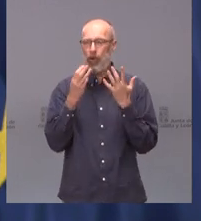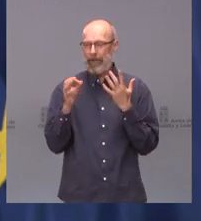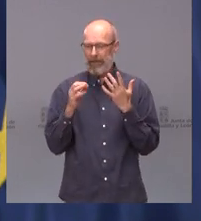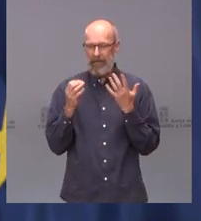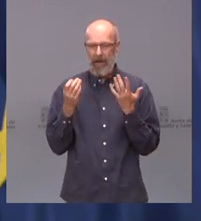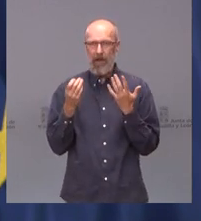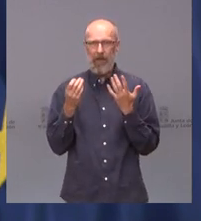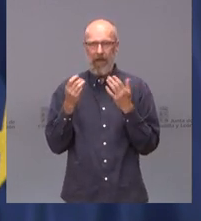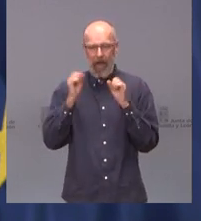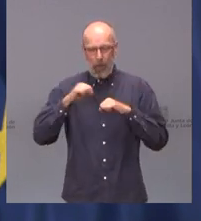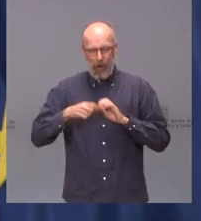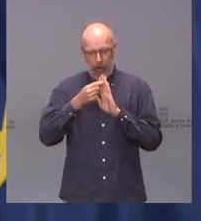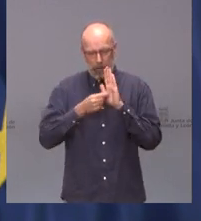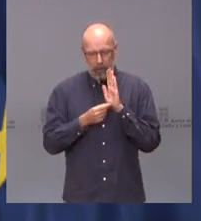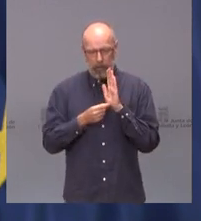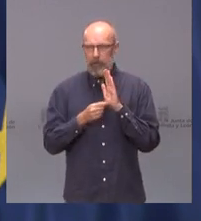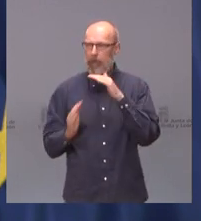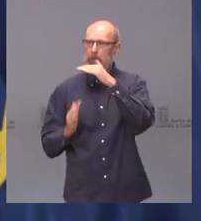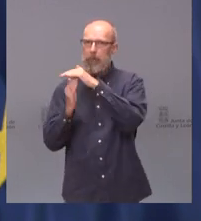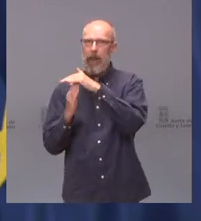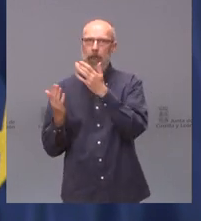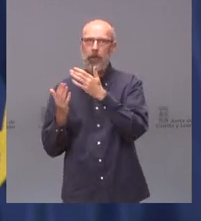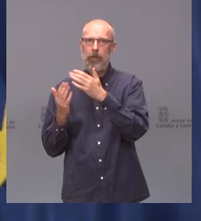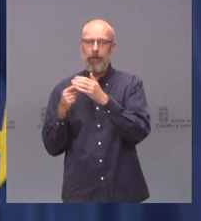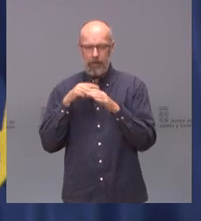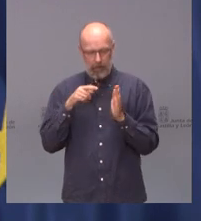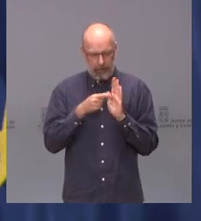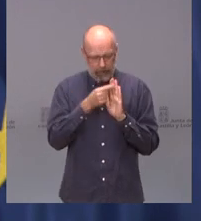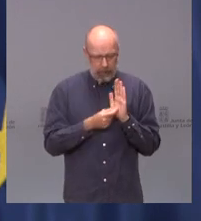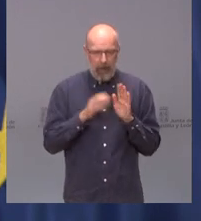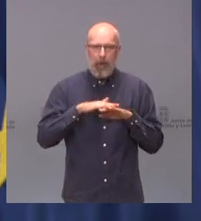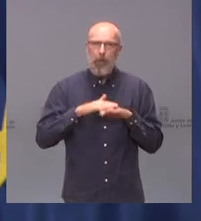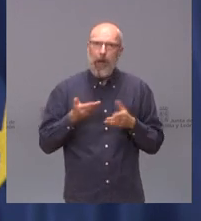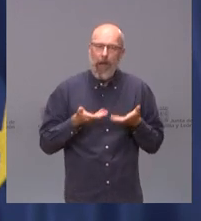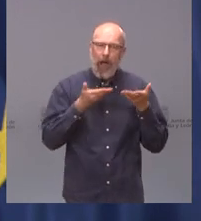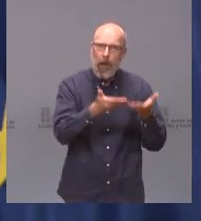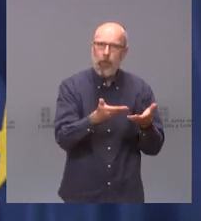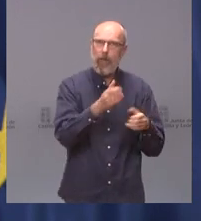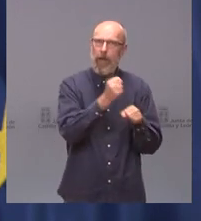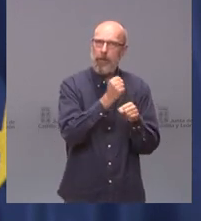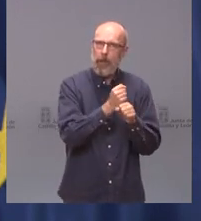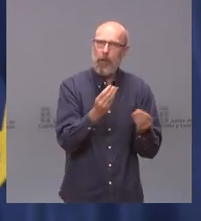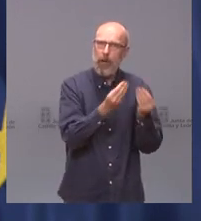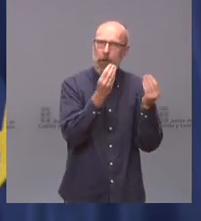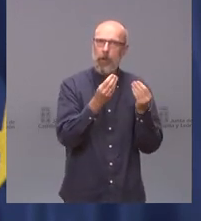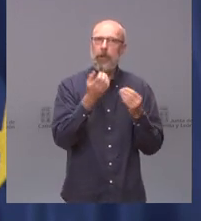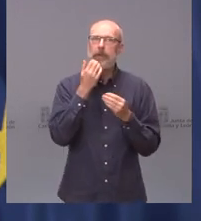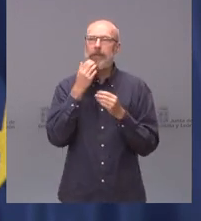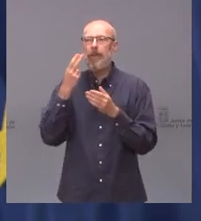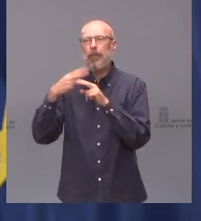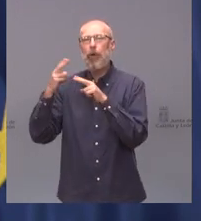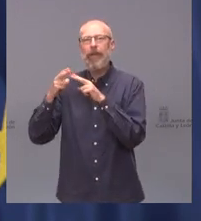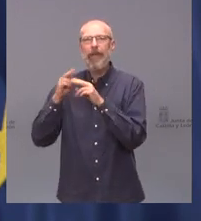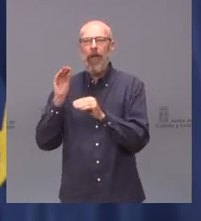el empleo en nuestra comunidad porque uno no consigue una política de subsidios que, como muy bien ha explicado la